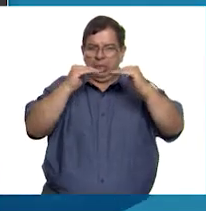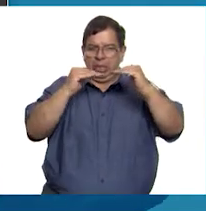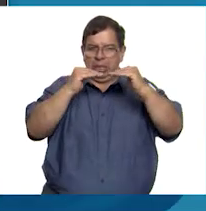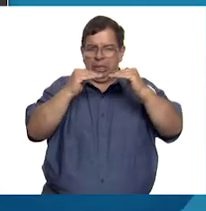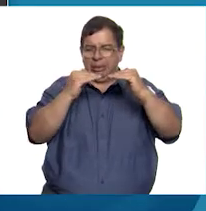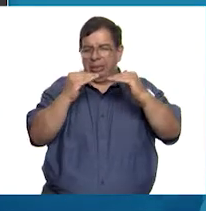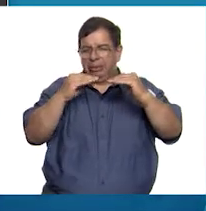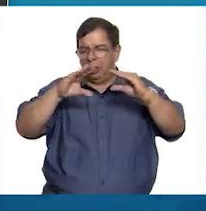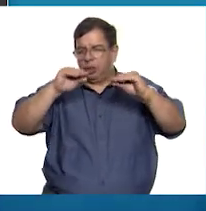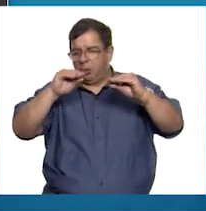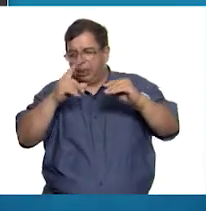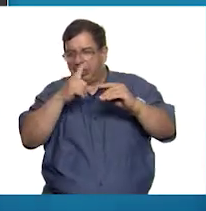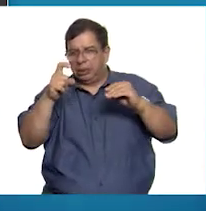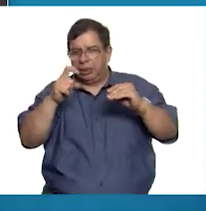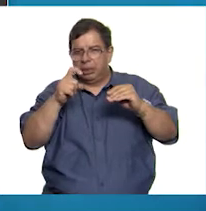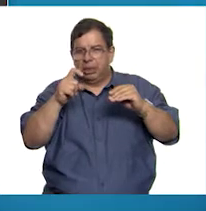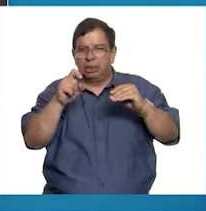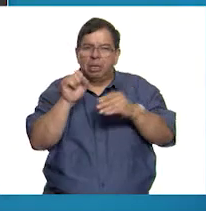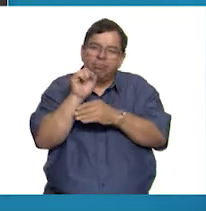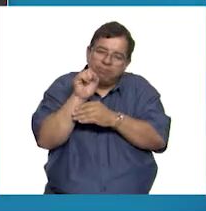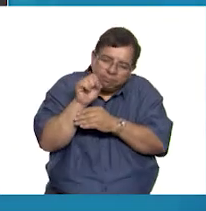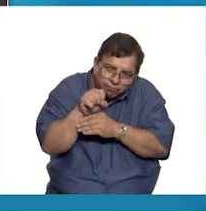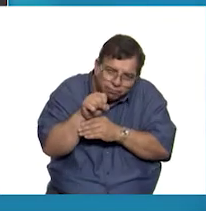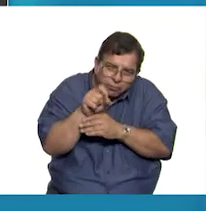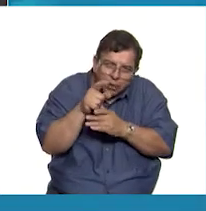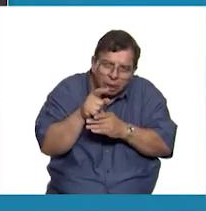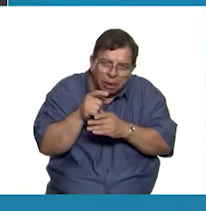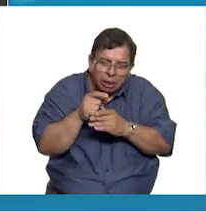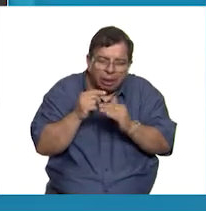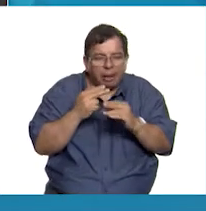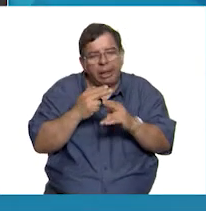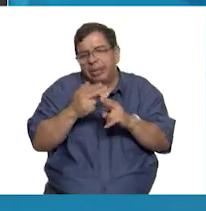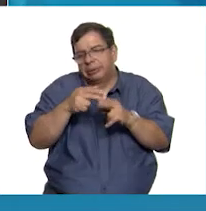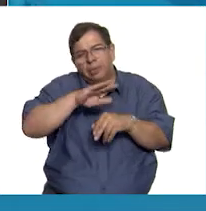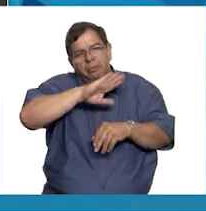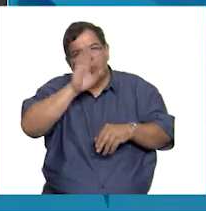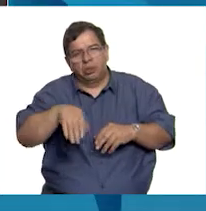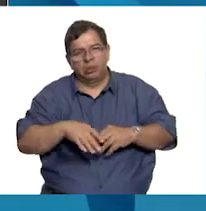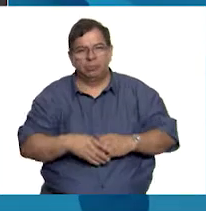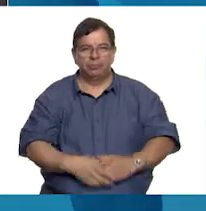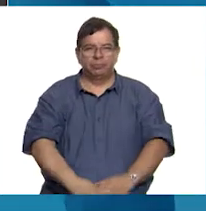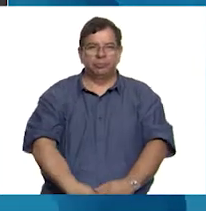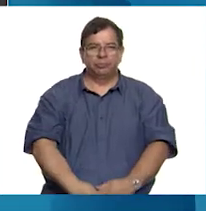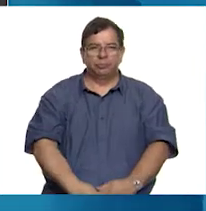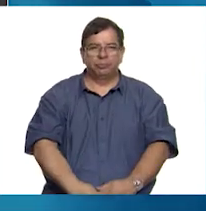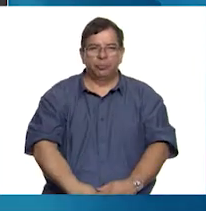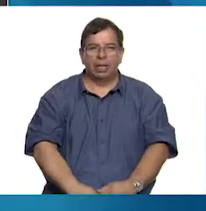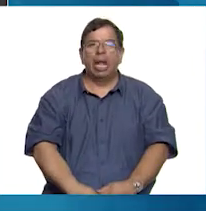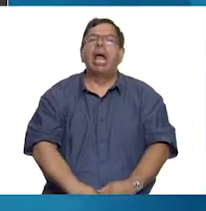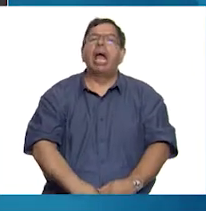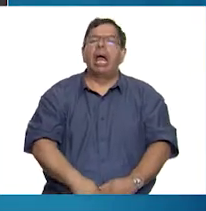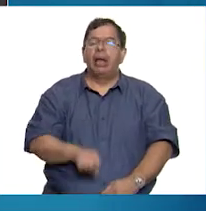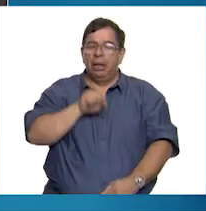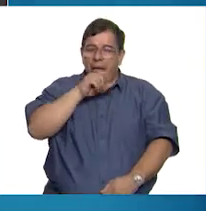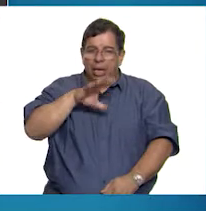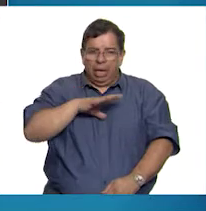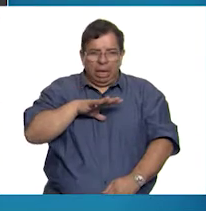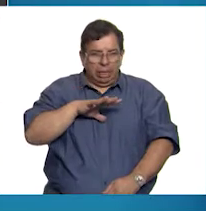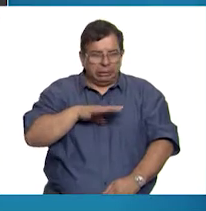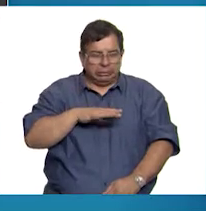década 90 o 100, bueno, pues ya postrados hasta llegar a la muerte. También tenemos muy